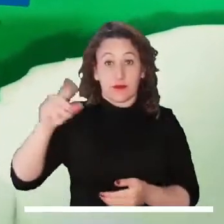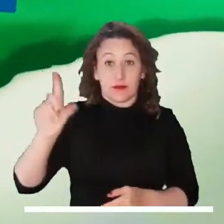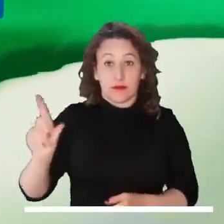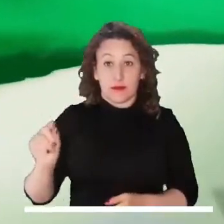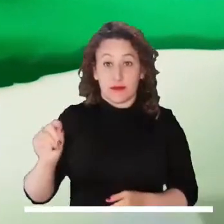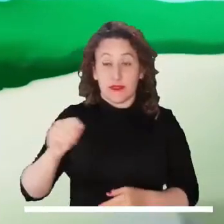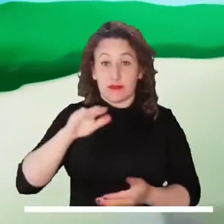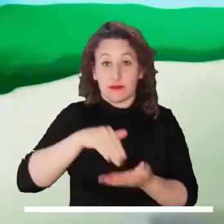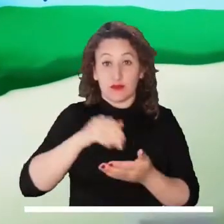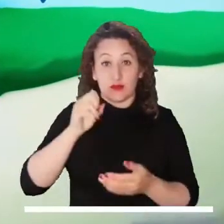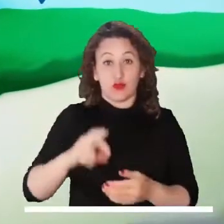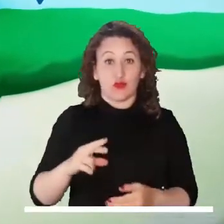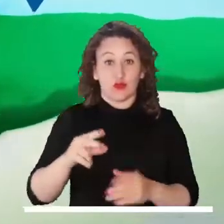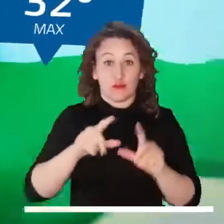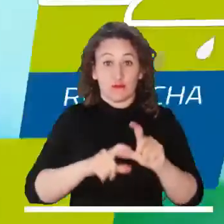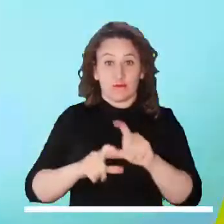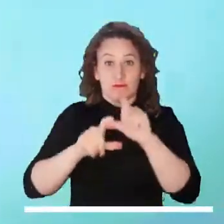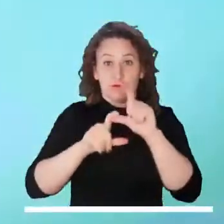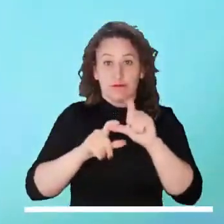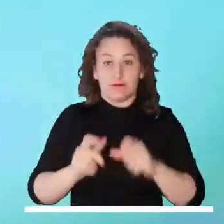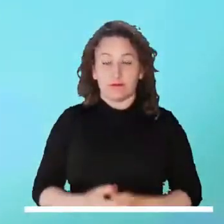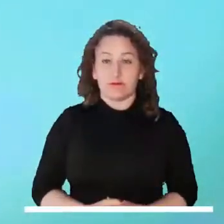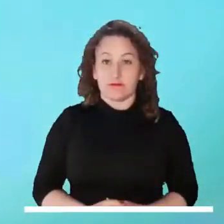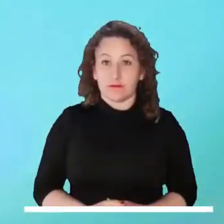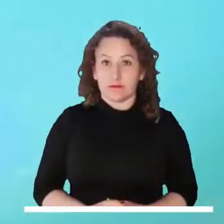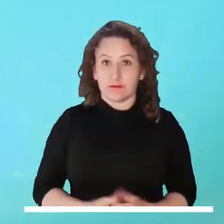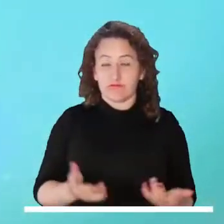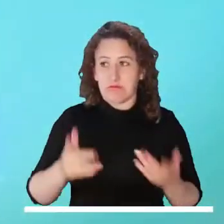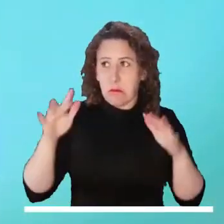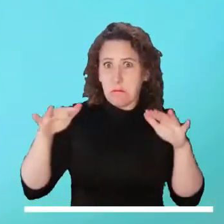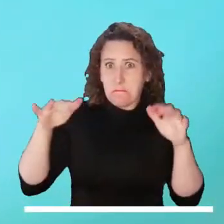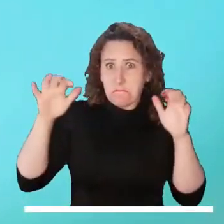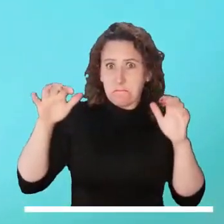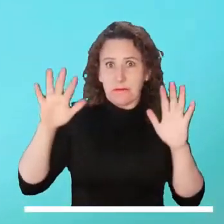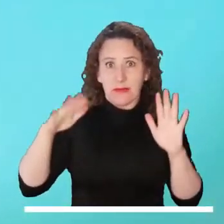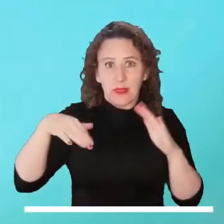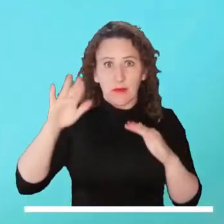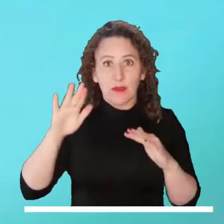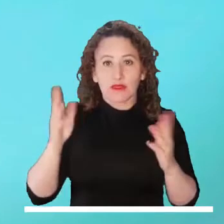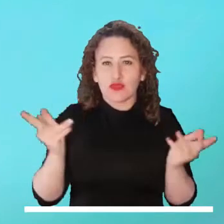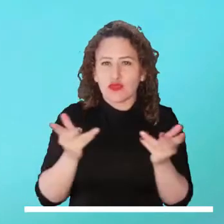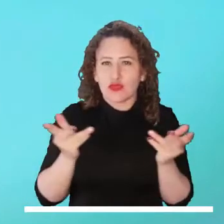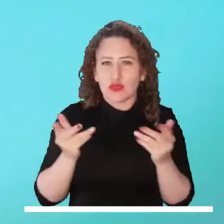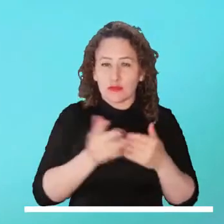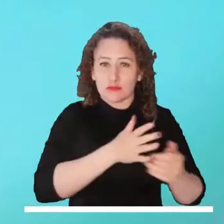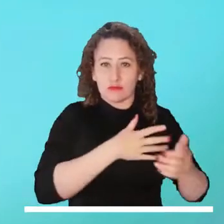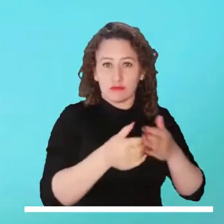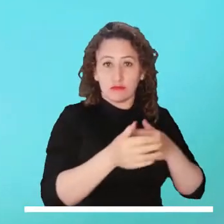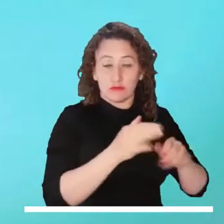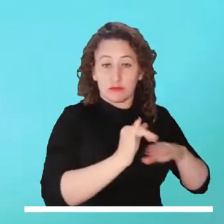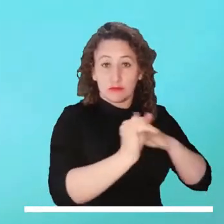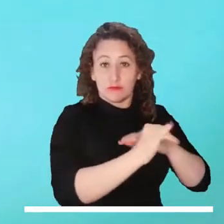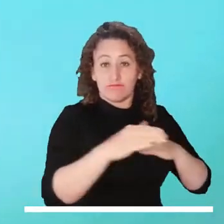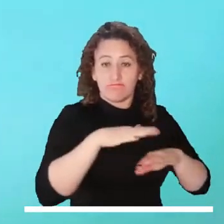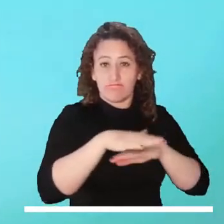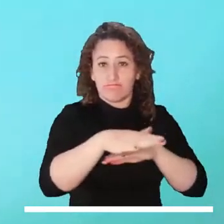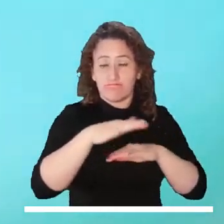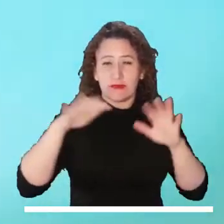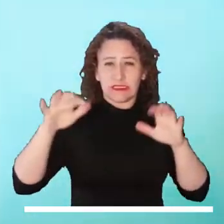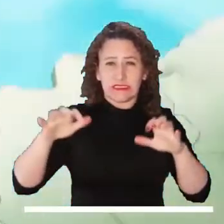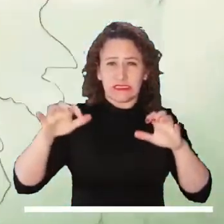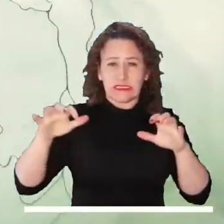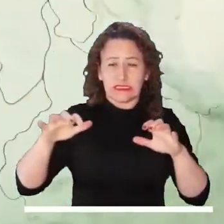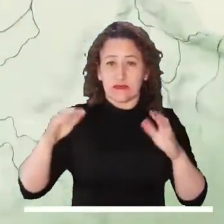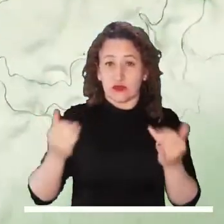Magdalena, Cesar y centro y sur del Aguajira. Aunque se adverten condiciones secas predominantes en el archipiélago, no se